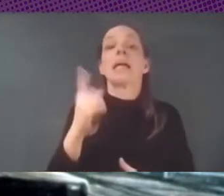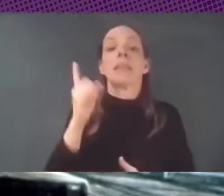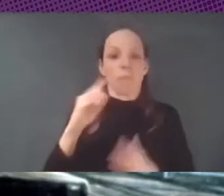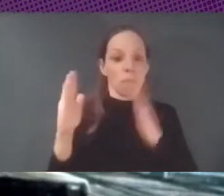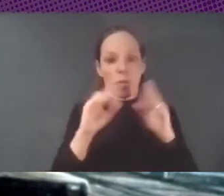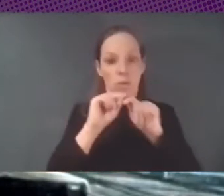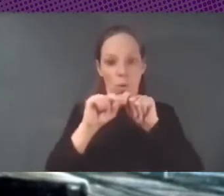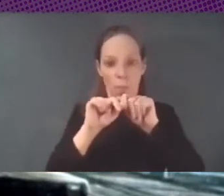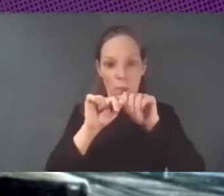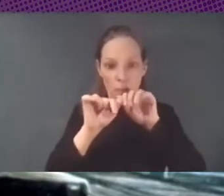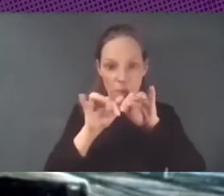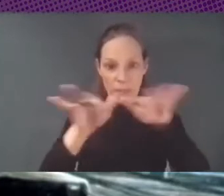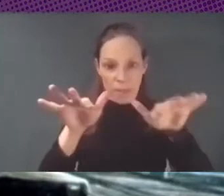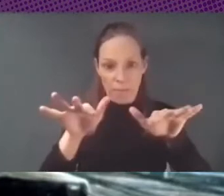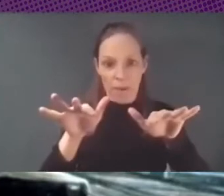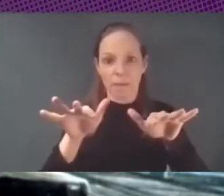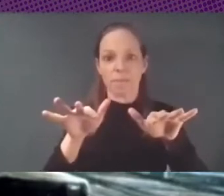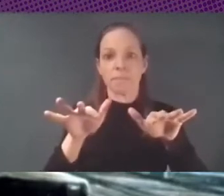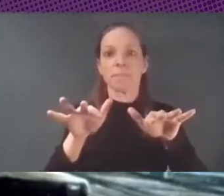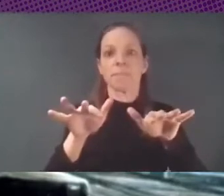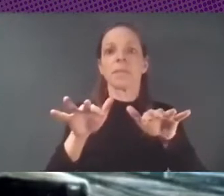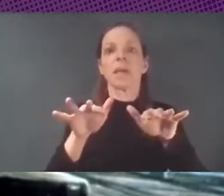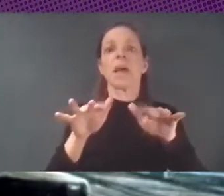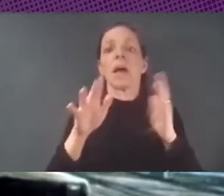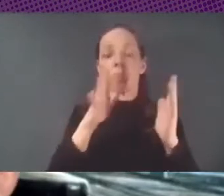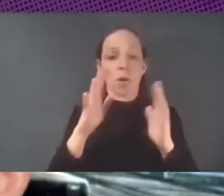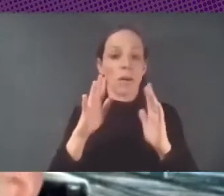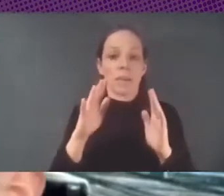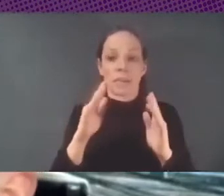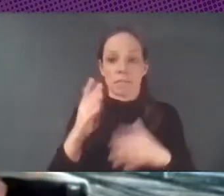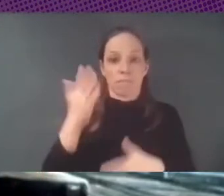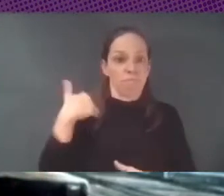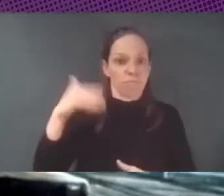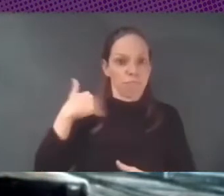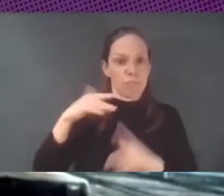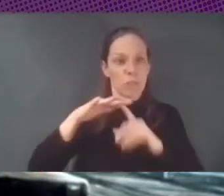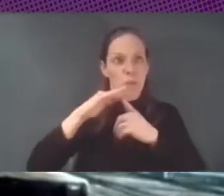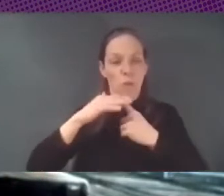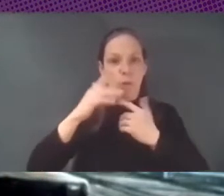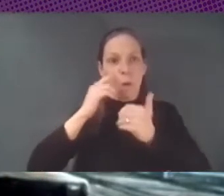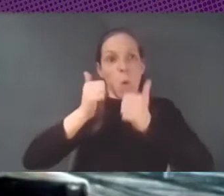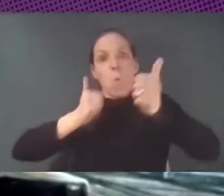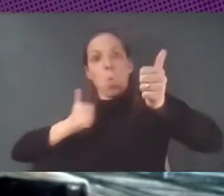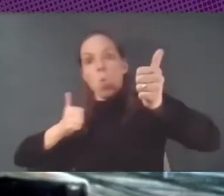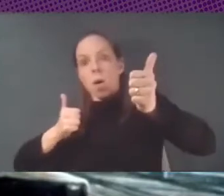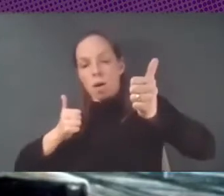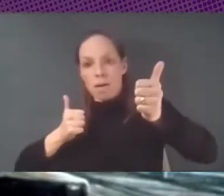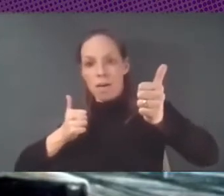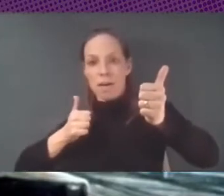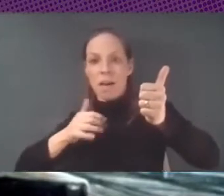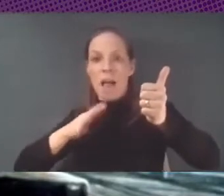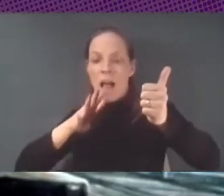esto un poco la situación entonces hemos pasado desde un divide y una brecha a una digital